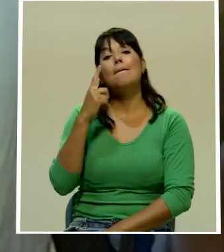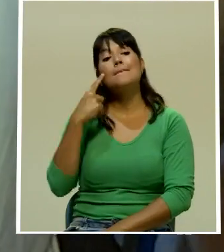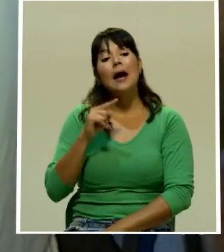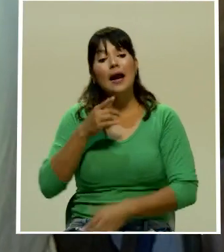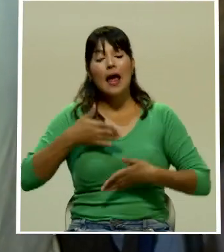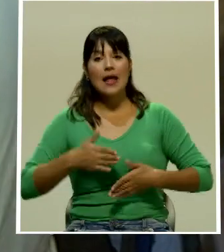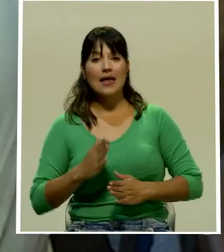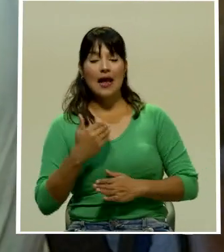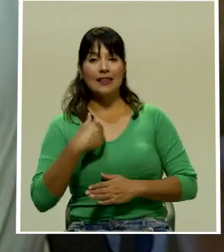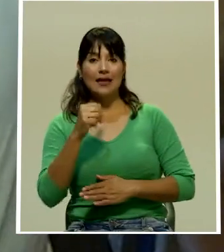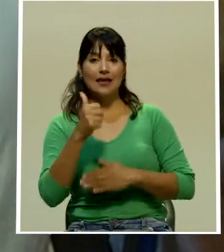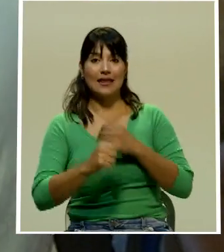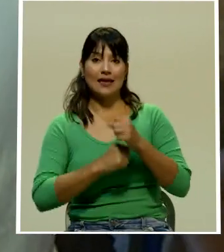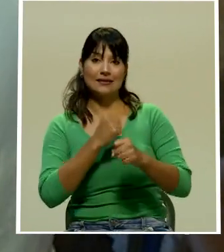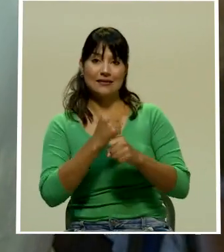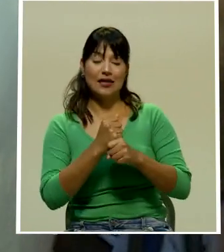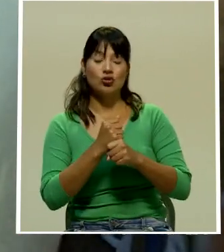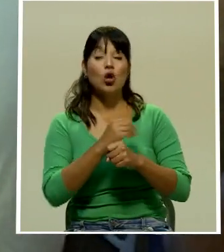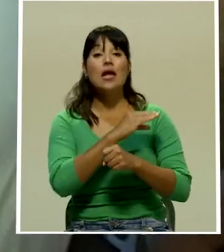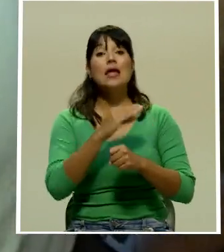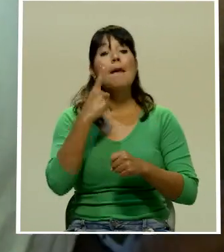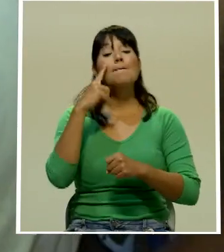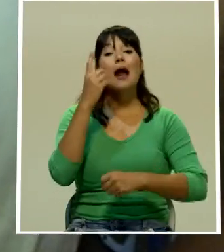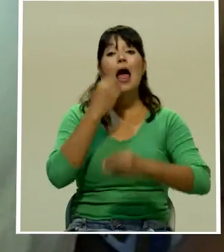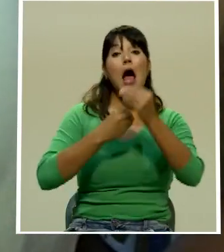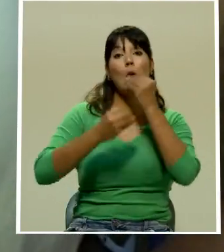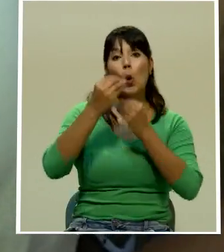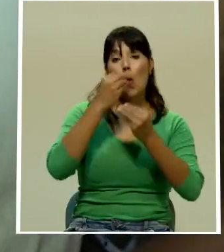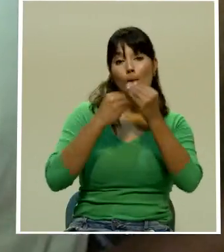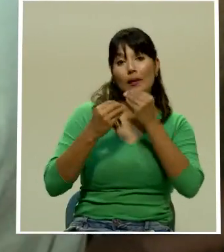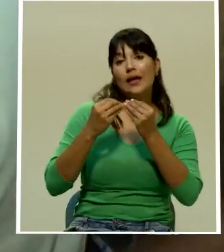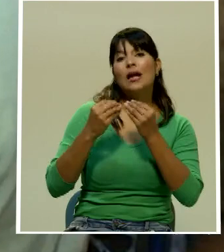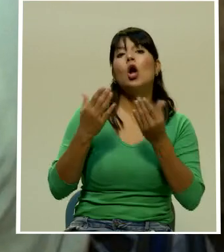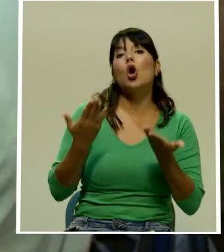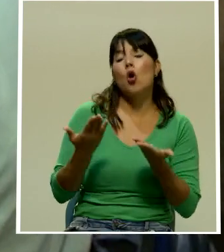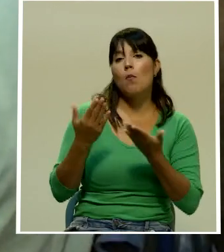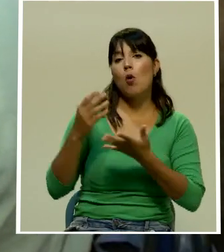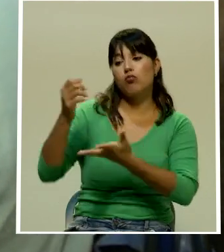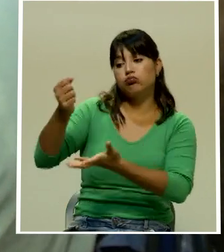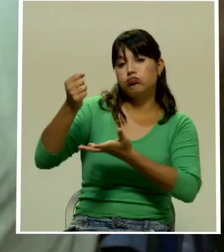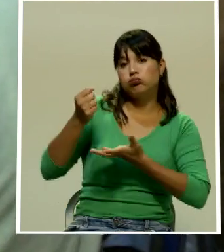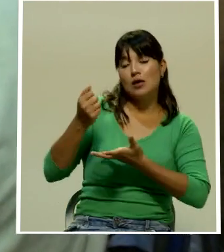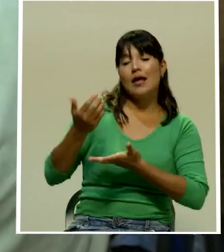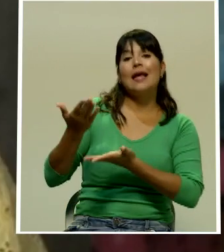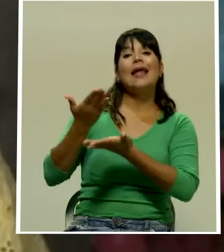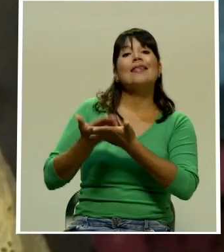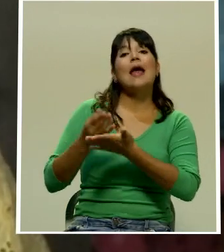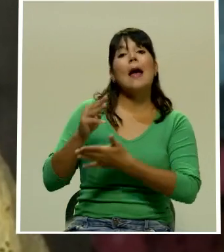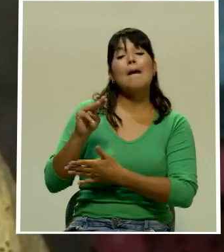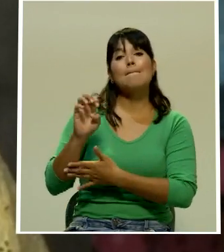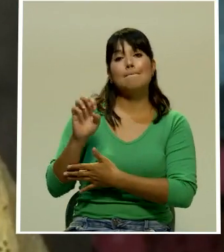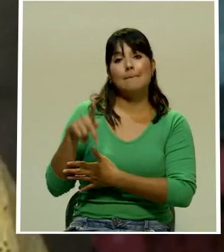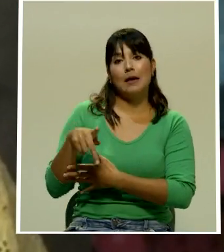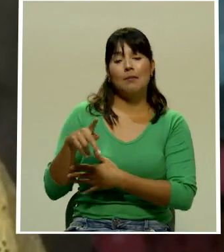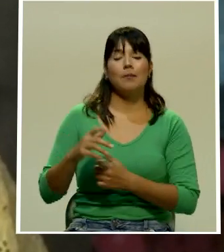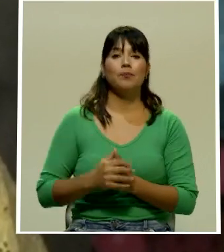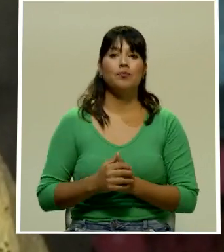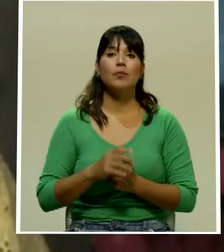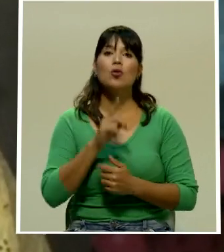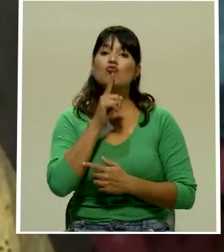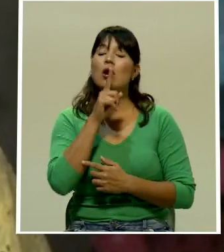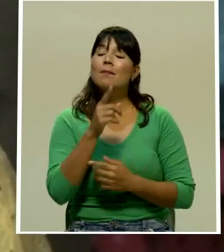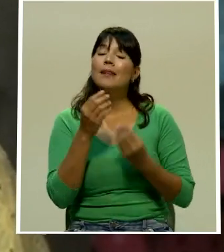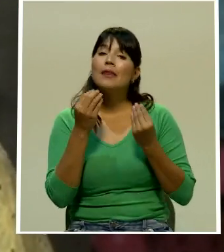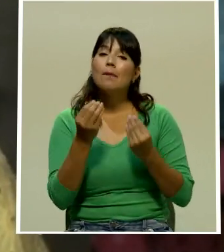mientras que para comer dependen de los paquetes de alimentos que entrega el Ministerio de Educación Pública. Pero la verdad es que es bastante